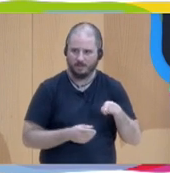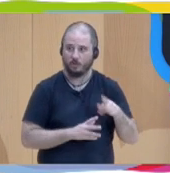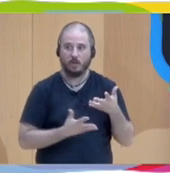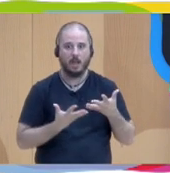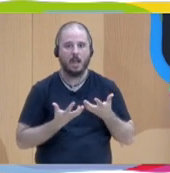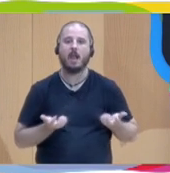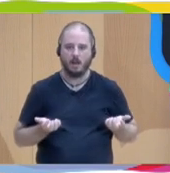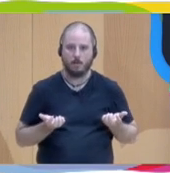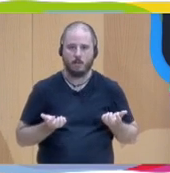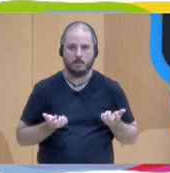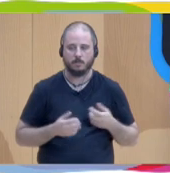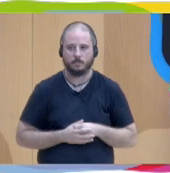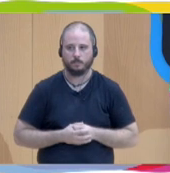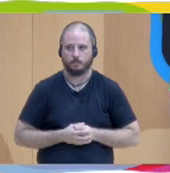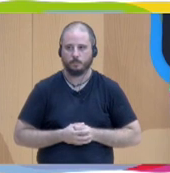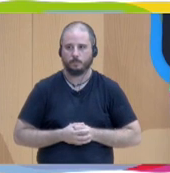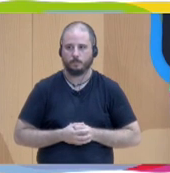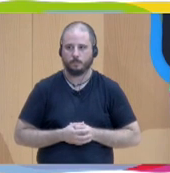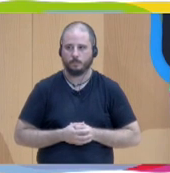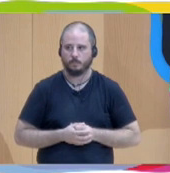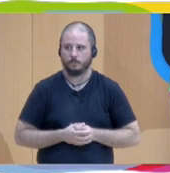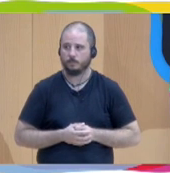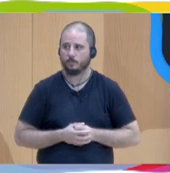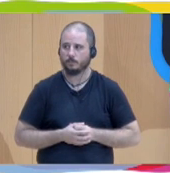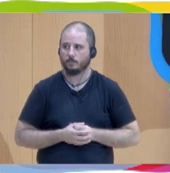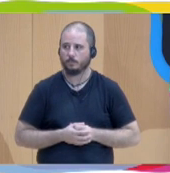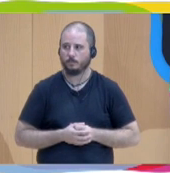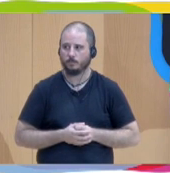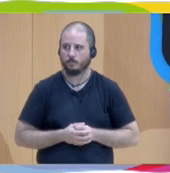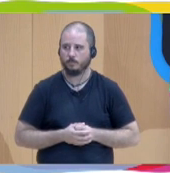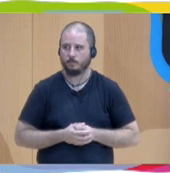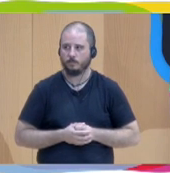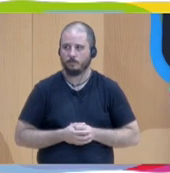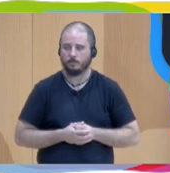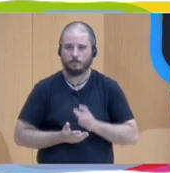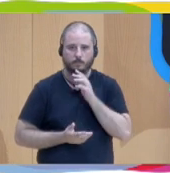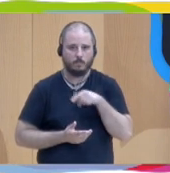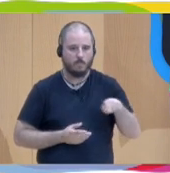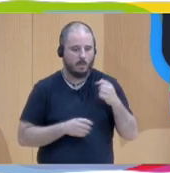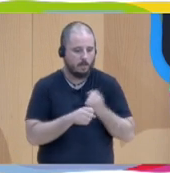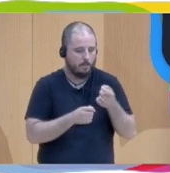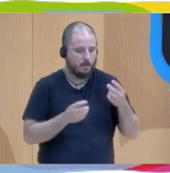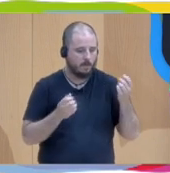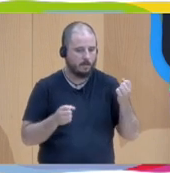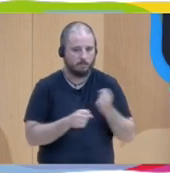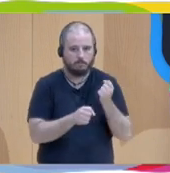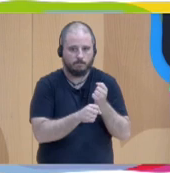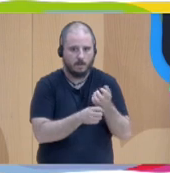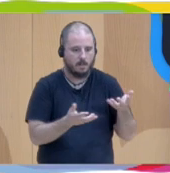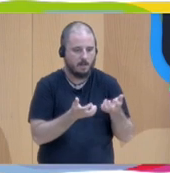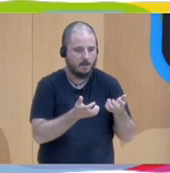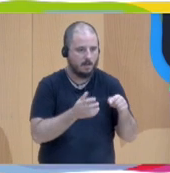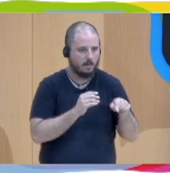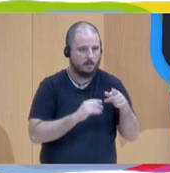porque el riesgo es de ocuparse menos